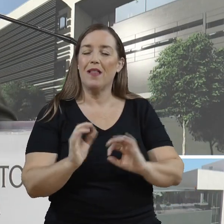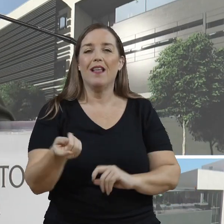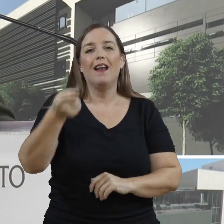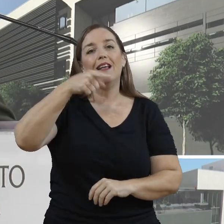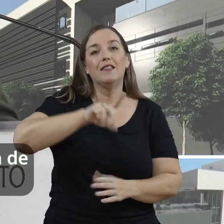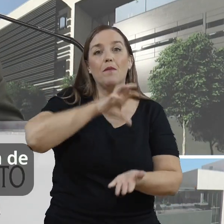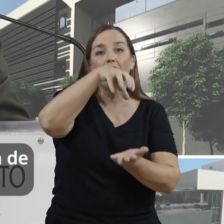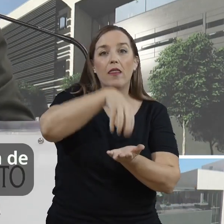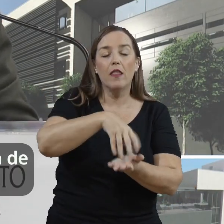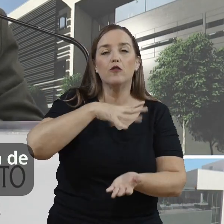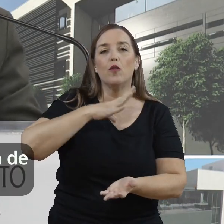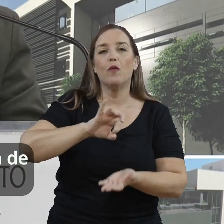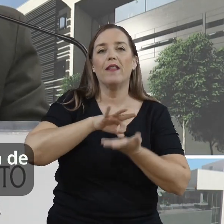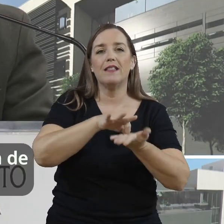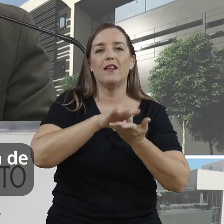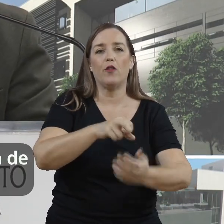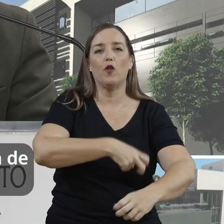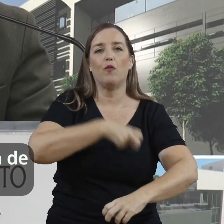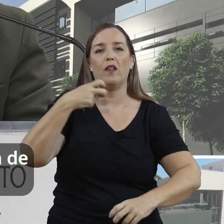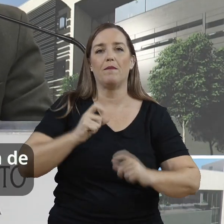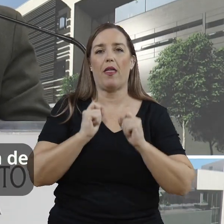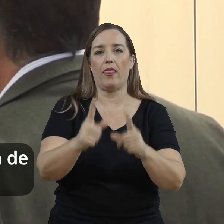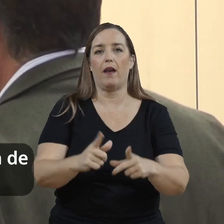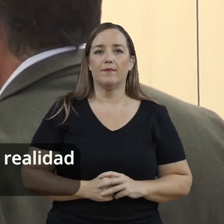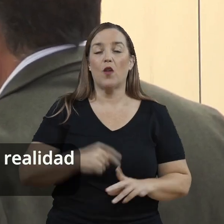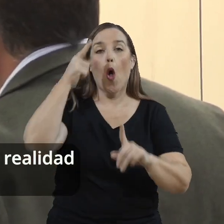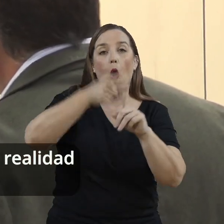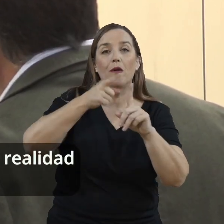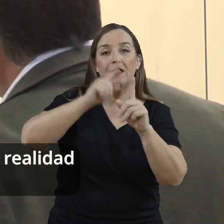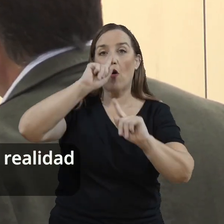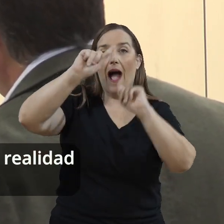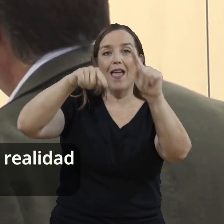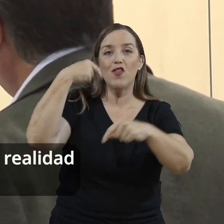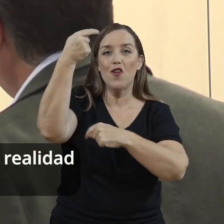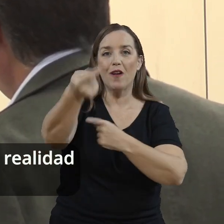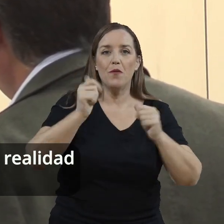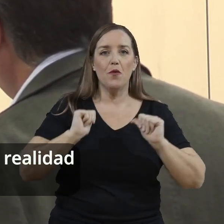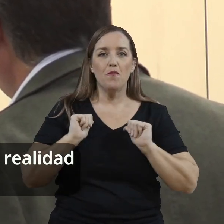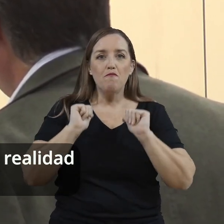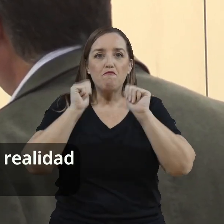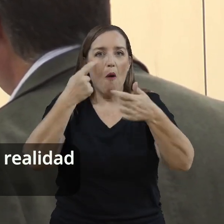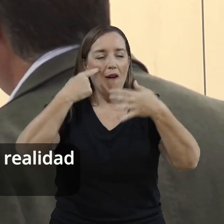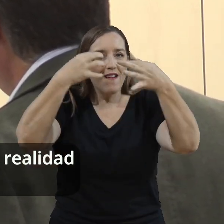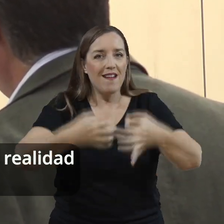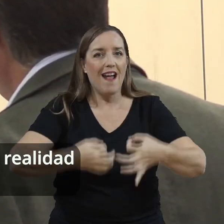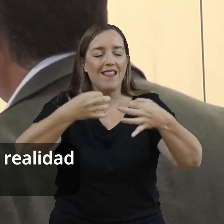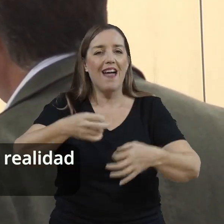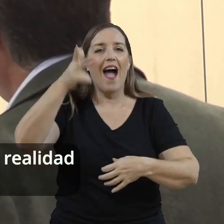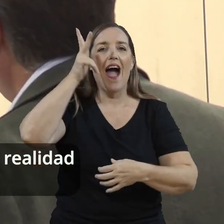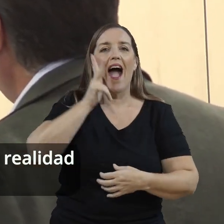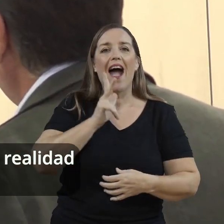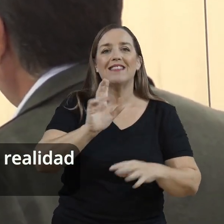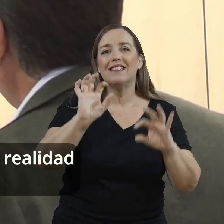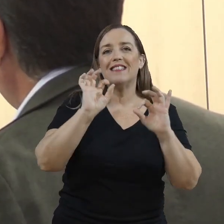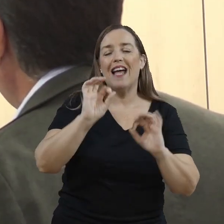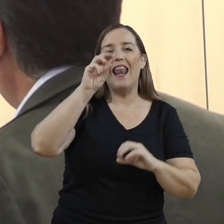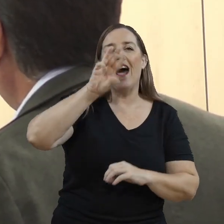distrito, además de un centro de prestación de servicios municipales. Para 2025 también empezarán a ser una realidad la Sala de Artes